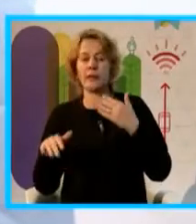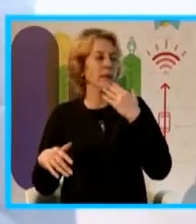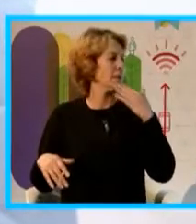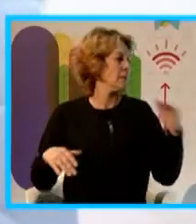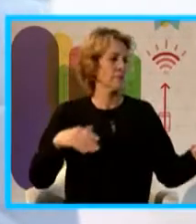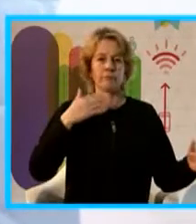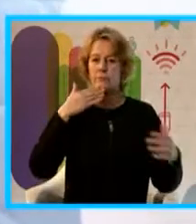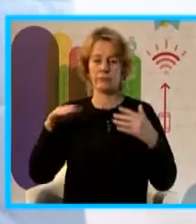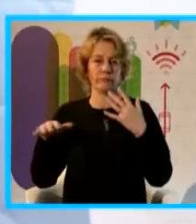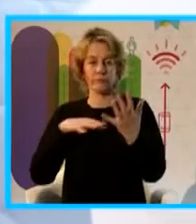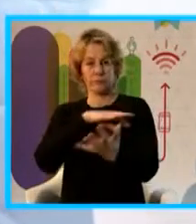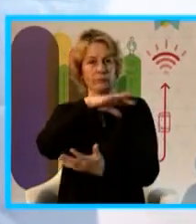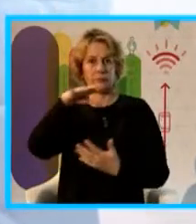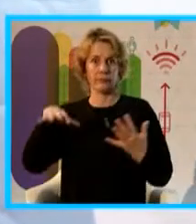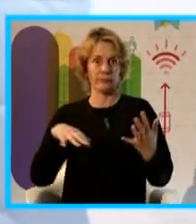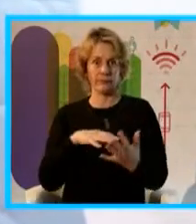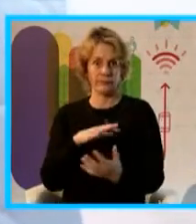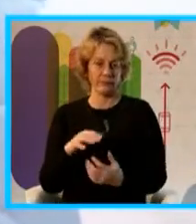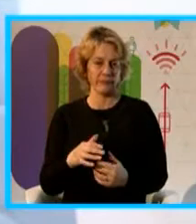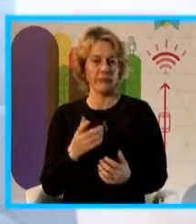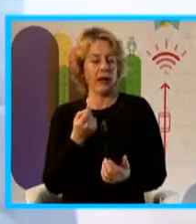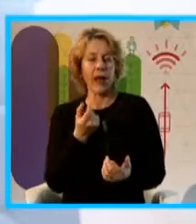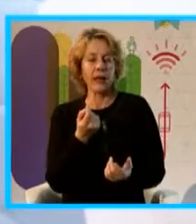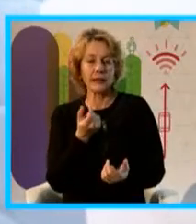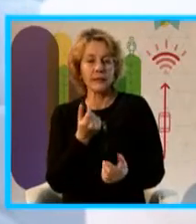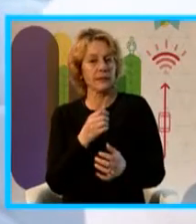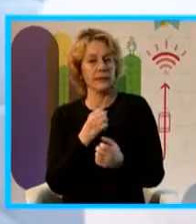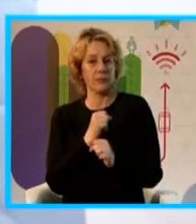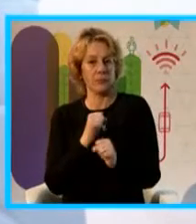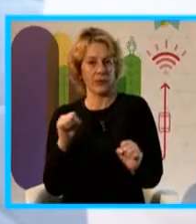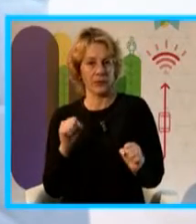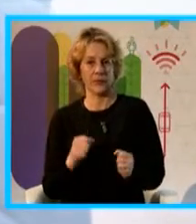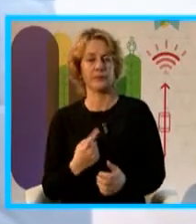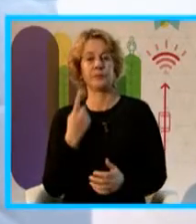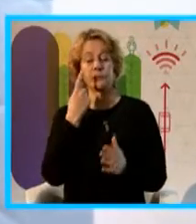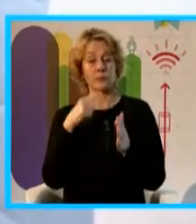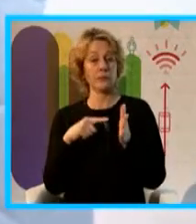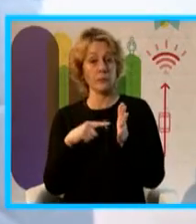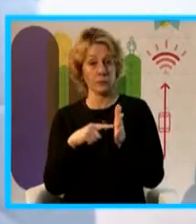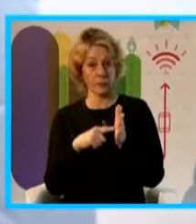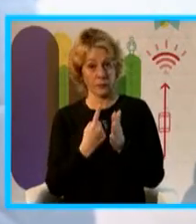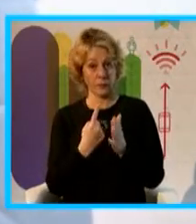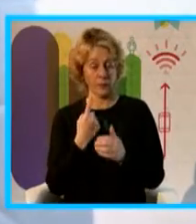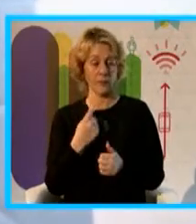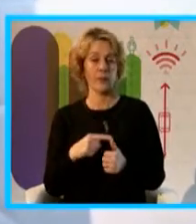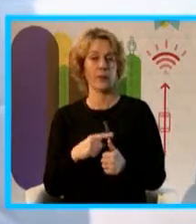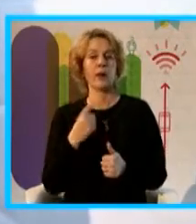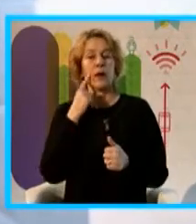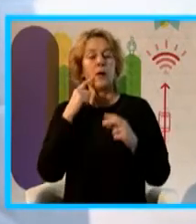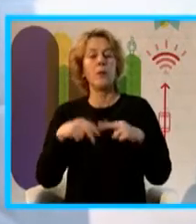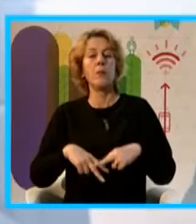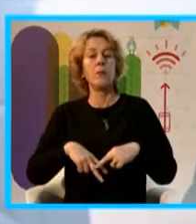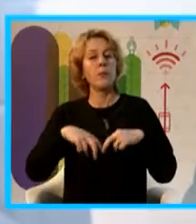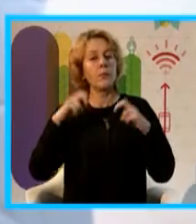muy difícil, si no imposible. El primer punto de este piloto era explorar la